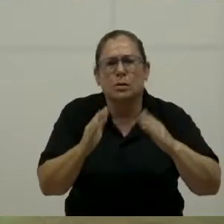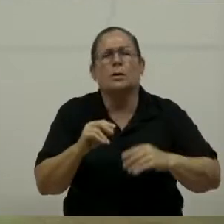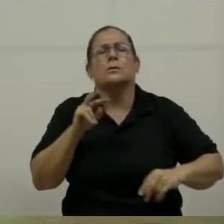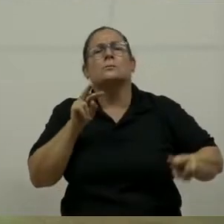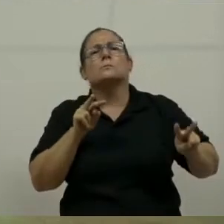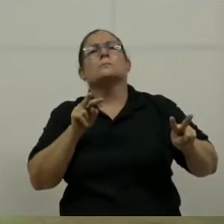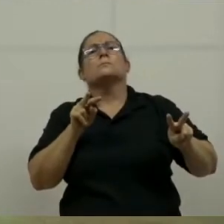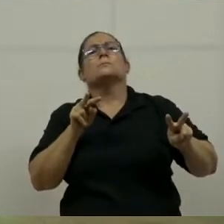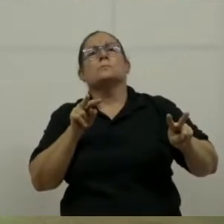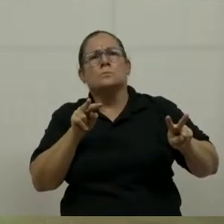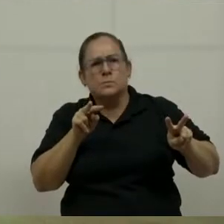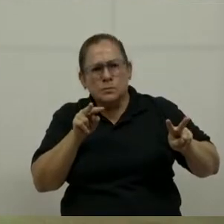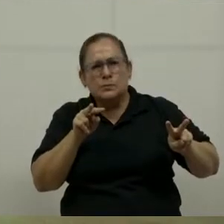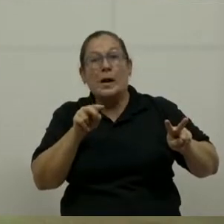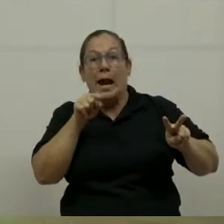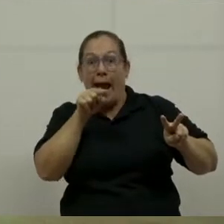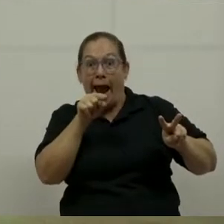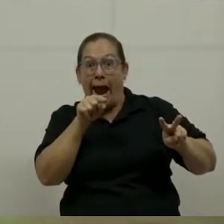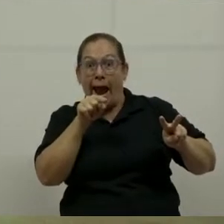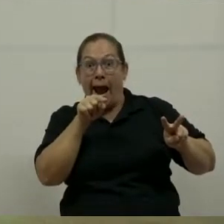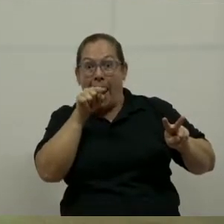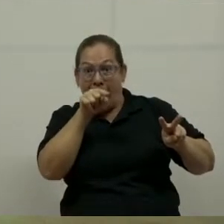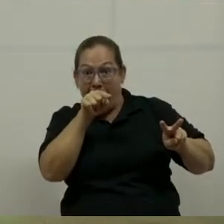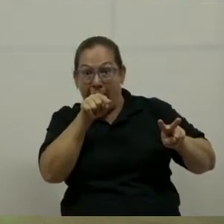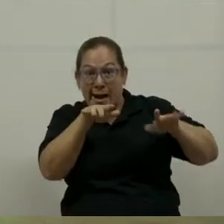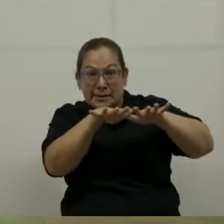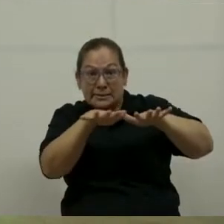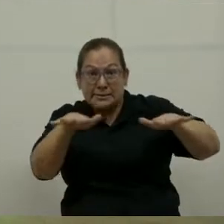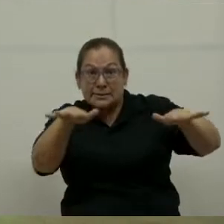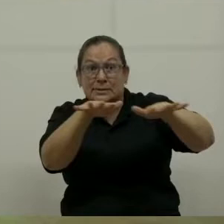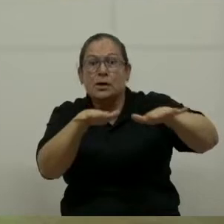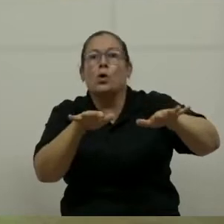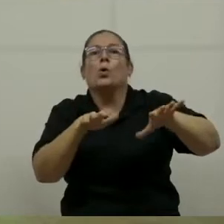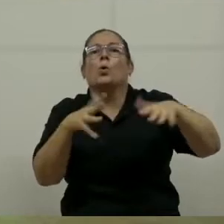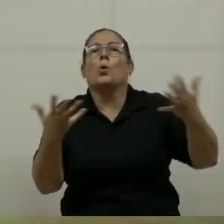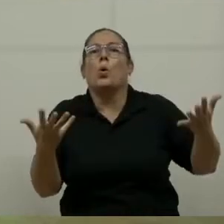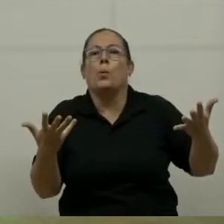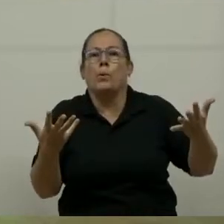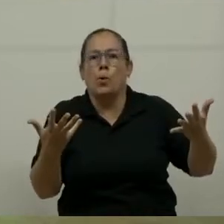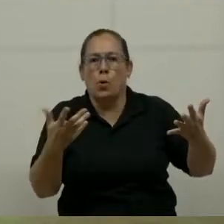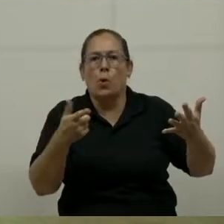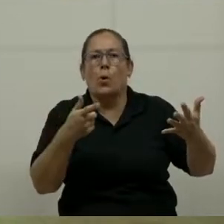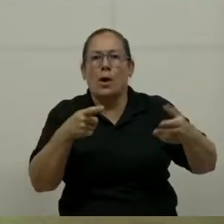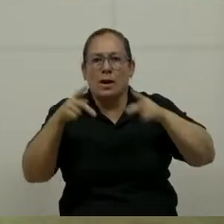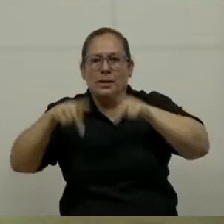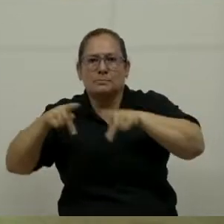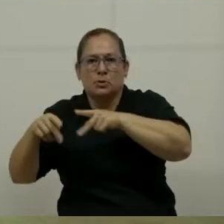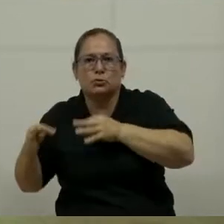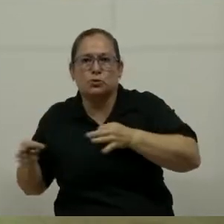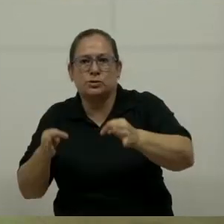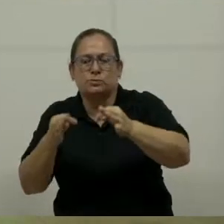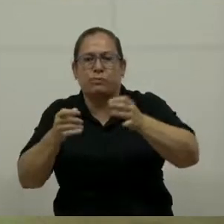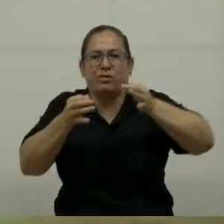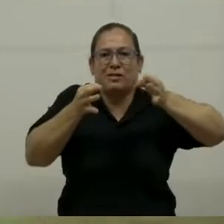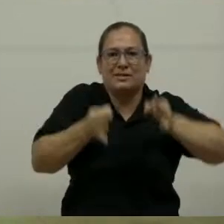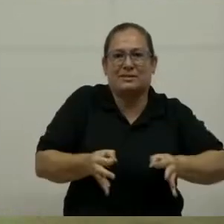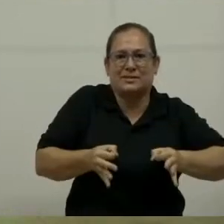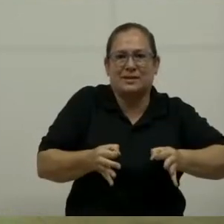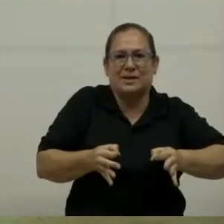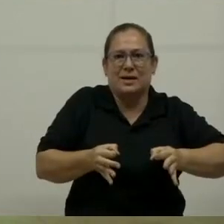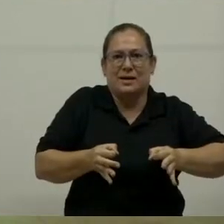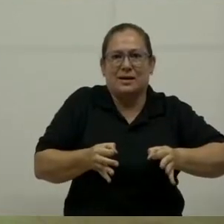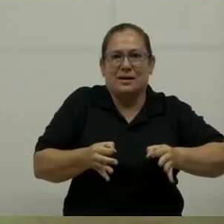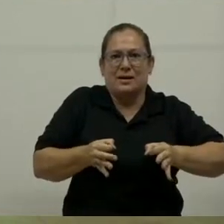Y esa la plataforma que necesitamos brindar para que podamos ser un destino competitivo. Y que las pequeñas empresas puedan